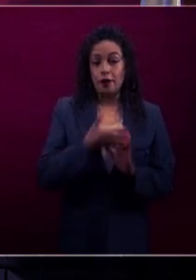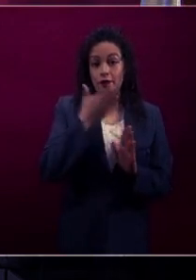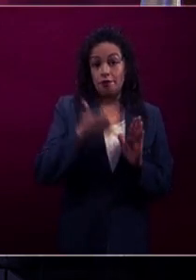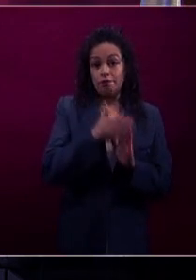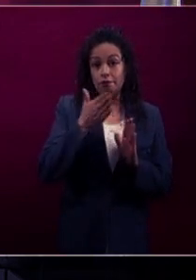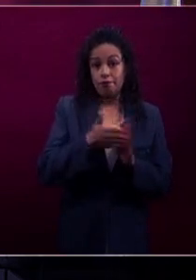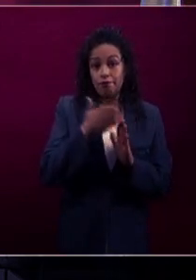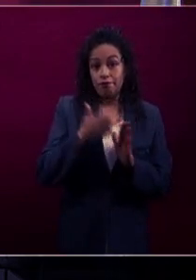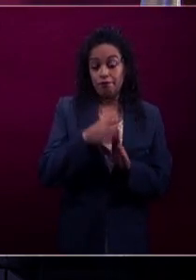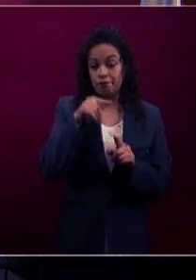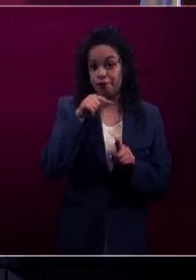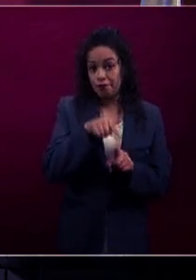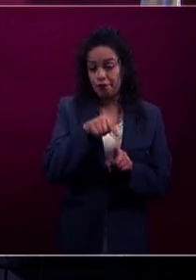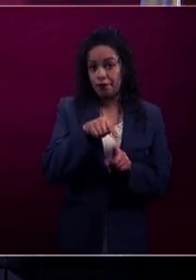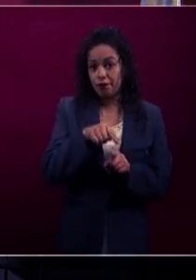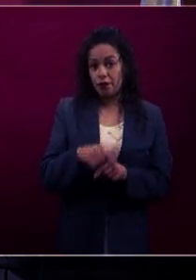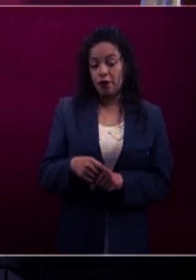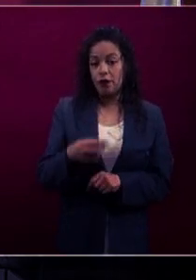teníamos para el año 2019,